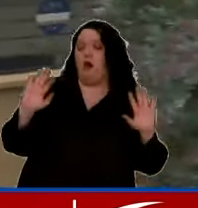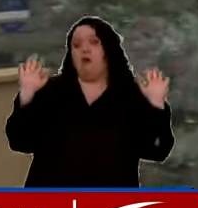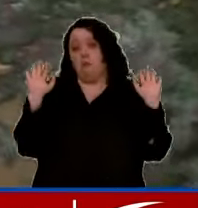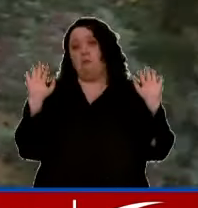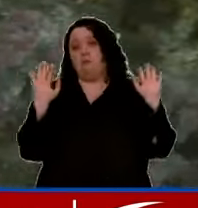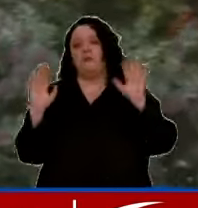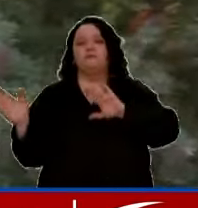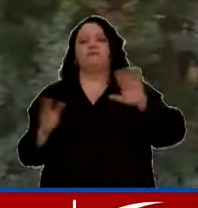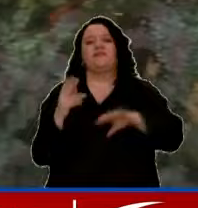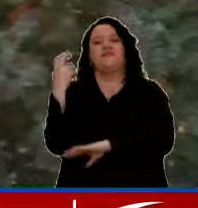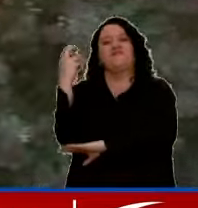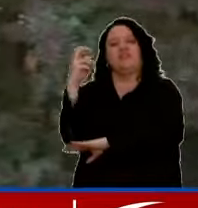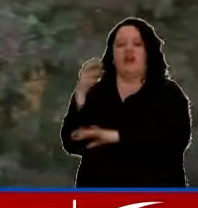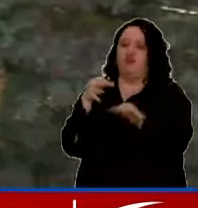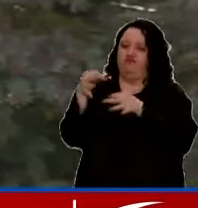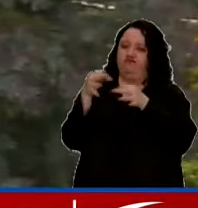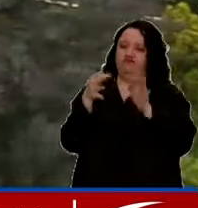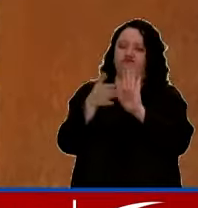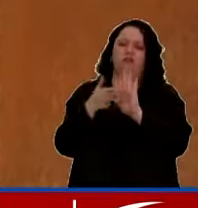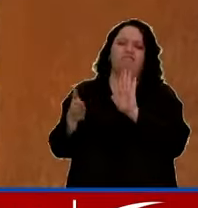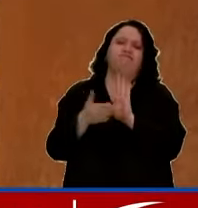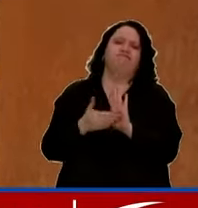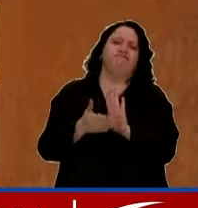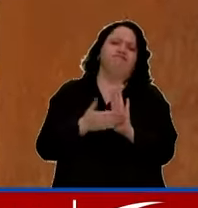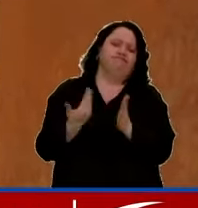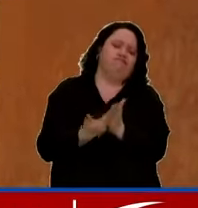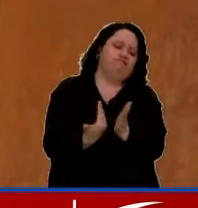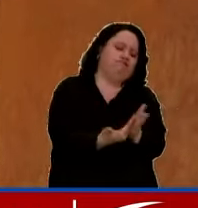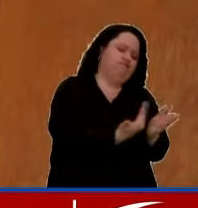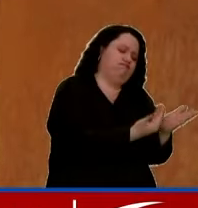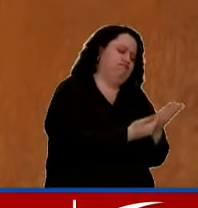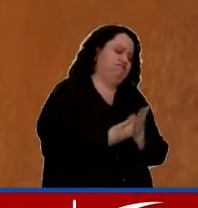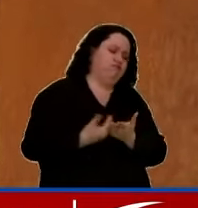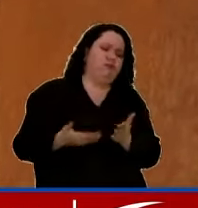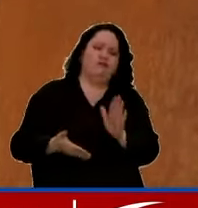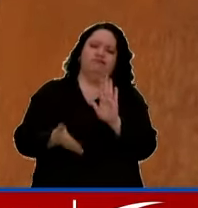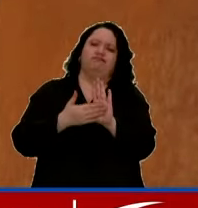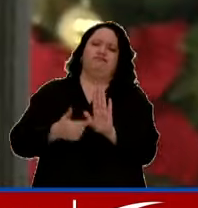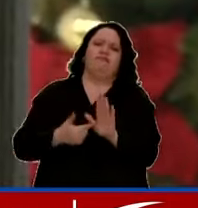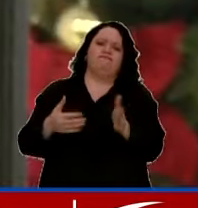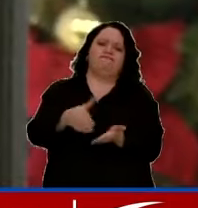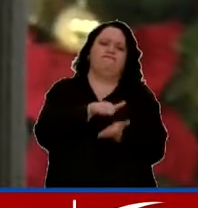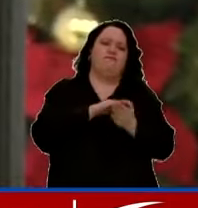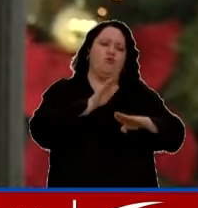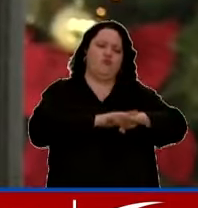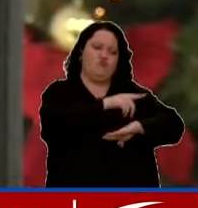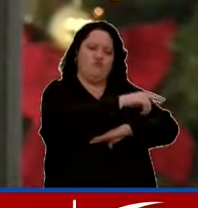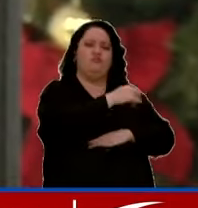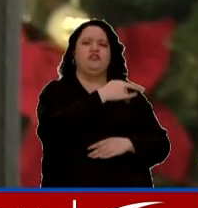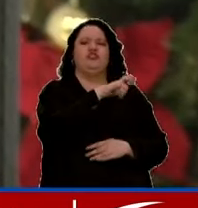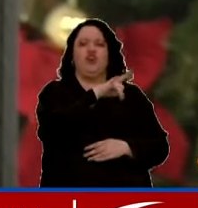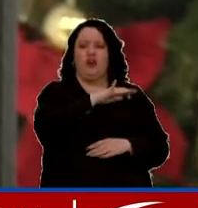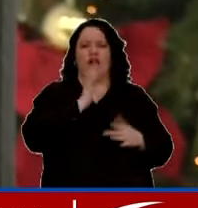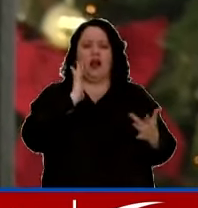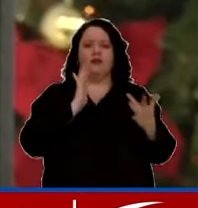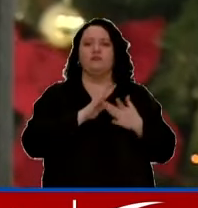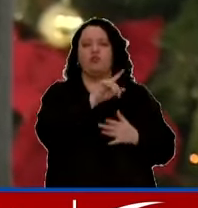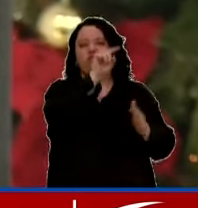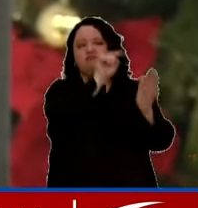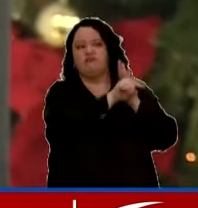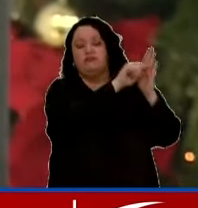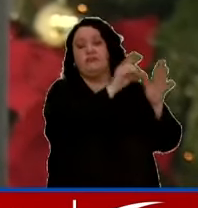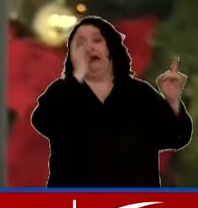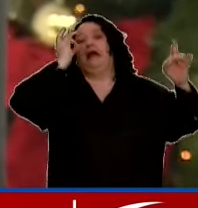Fiscalía en este caso ha explicado que cuenta con suficiente material probatorio para demostrar la culpabilidad de Johnny Erleal, acusado de homicidio